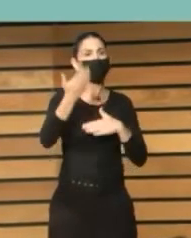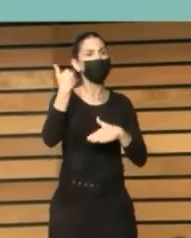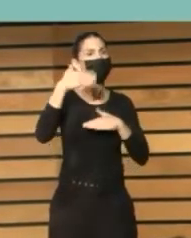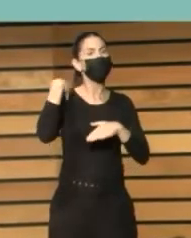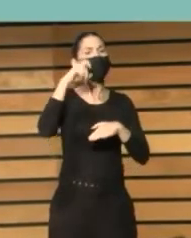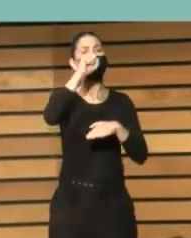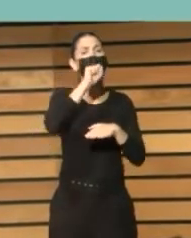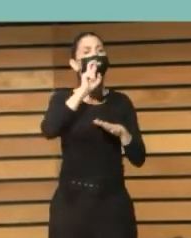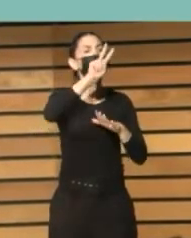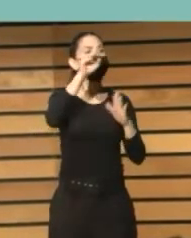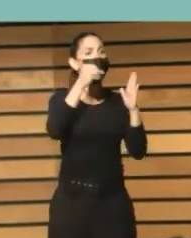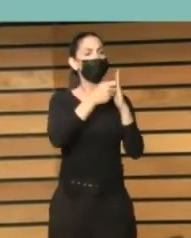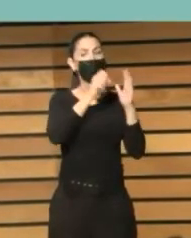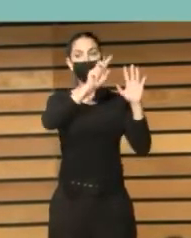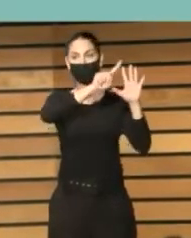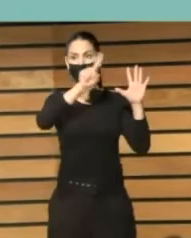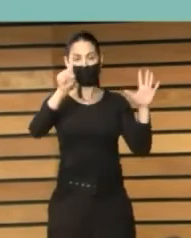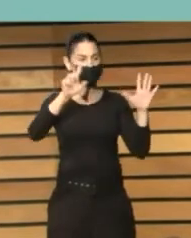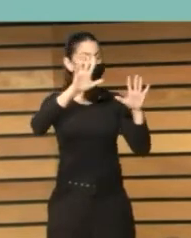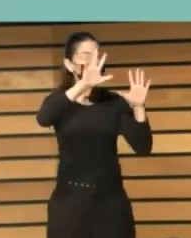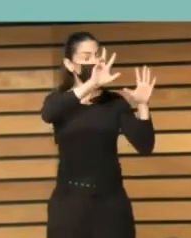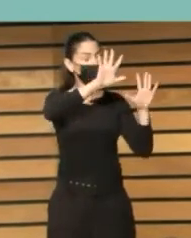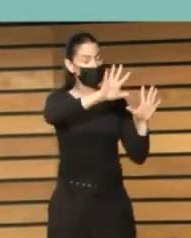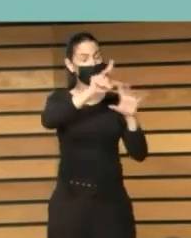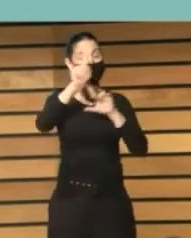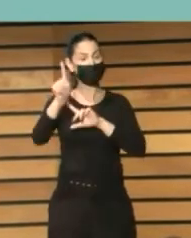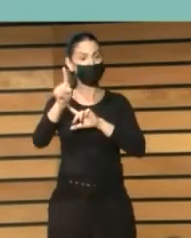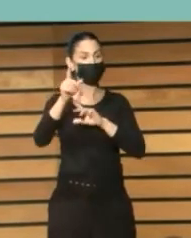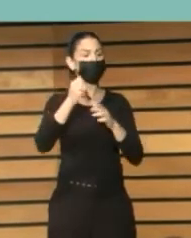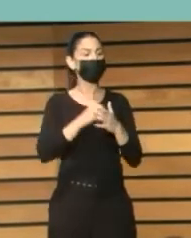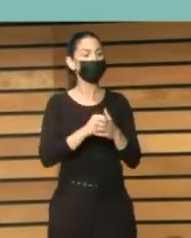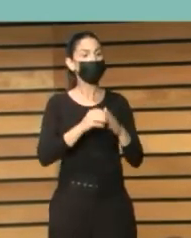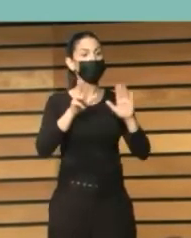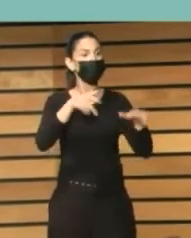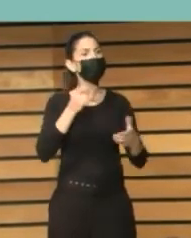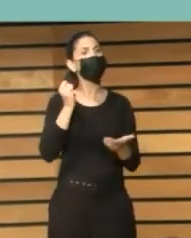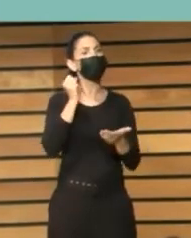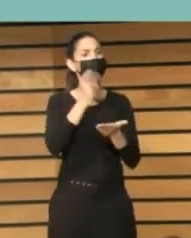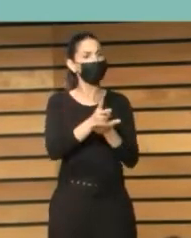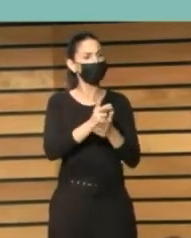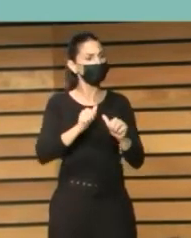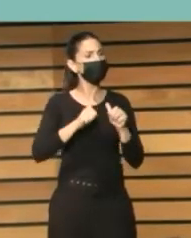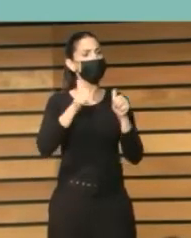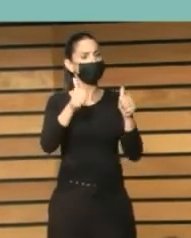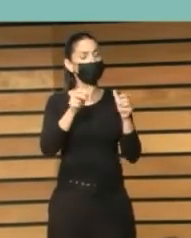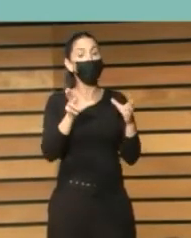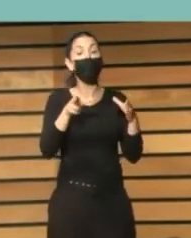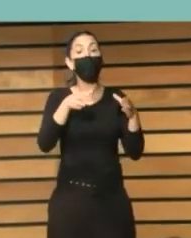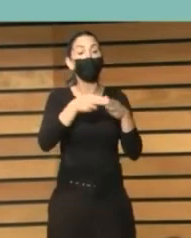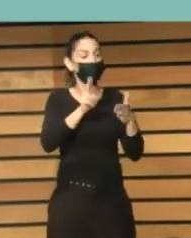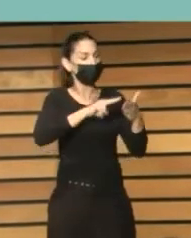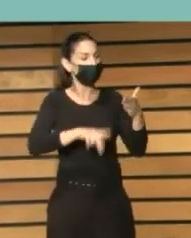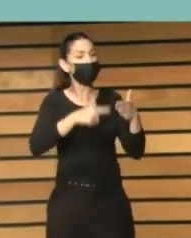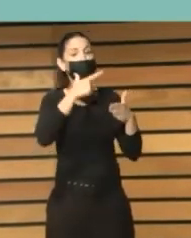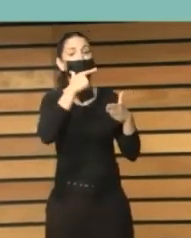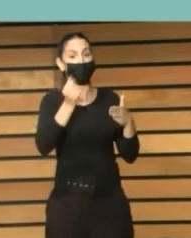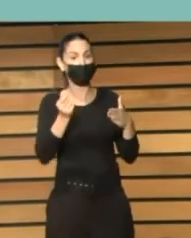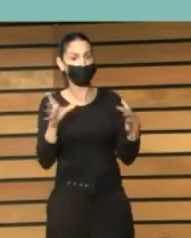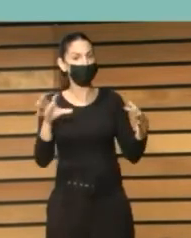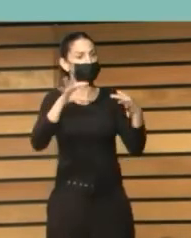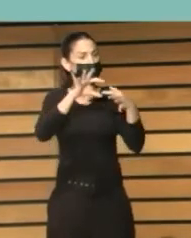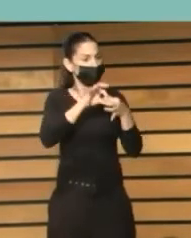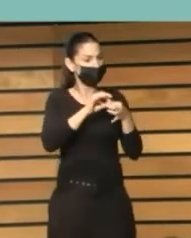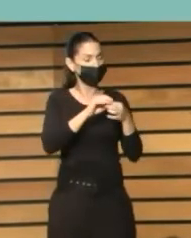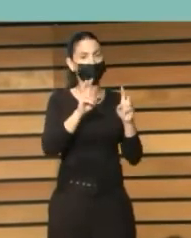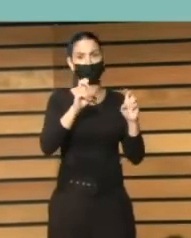Consejería de Cultura del Ayuntamiento de Aruca decidió acometer asumir ese reto de poner en marcha un Club de Lectura Fácil a través de la